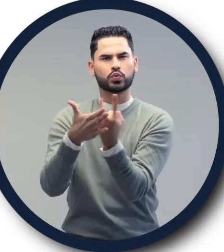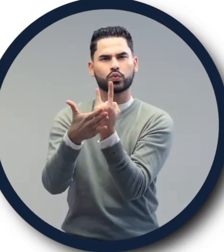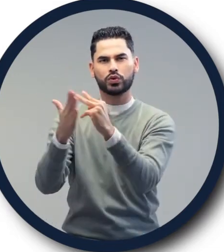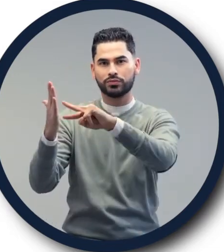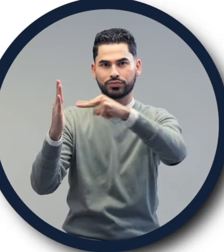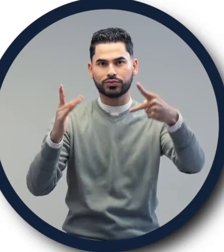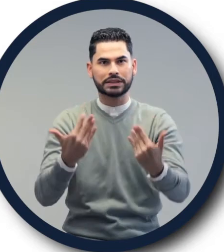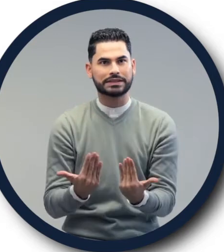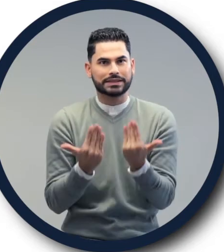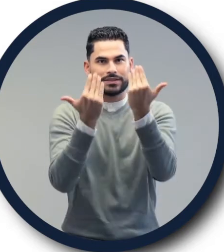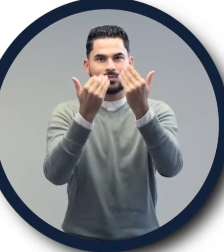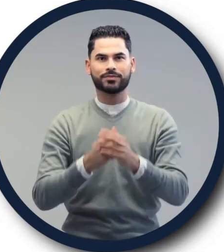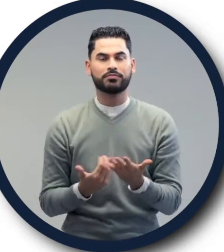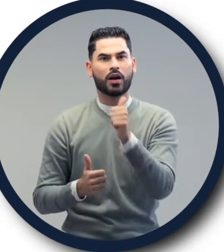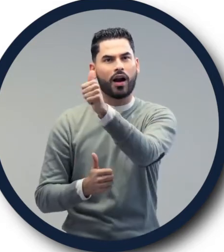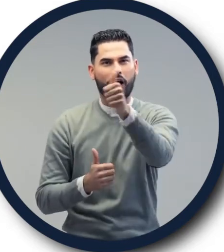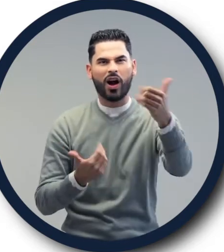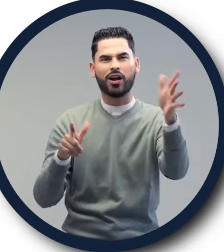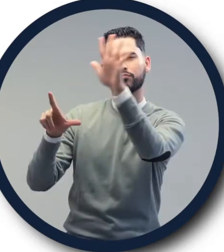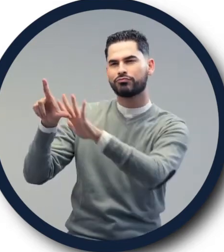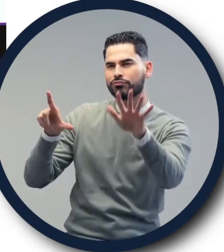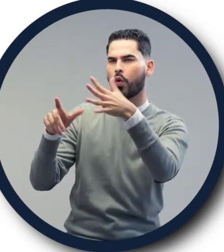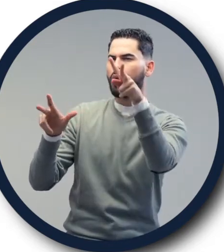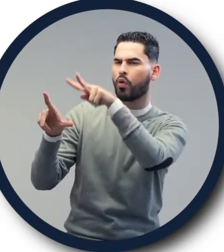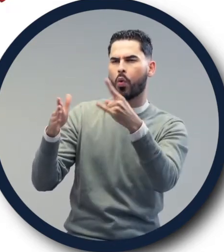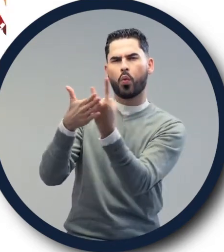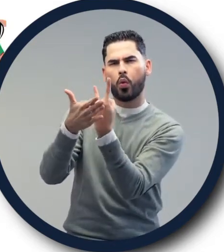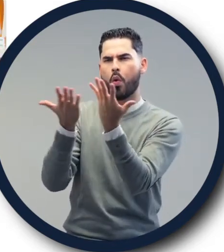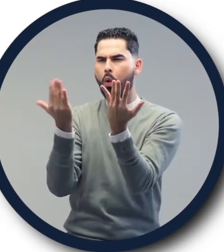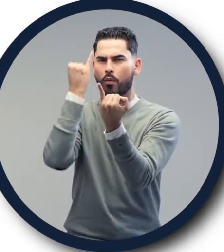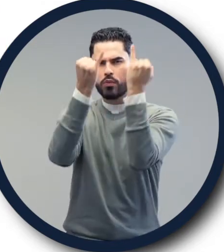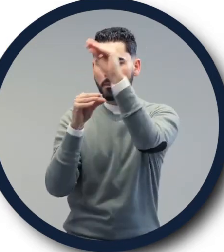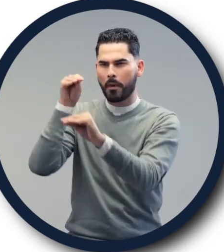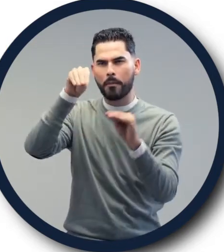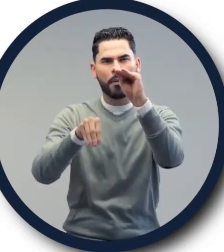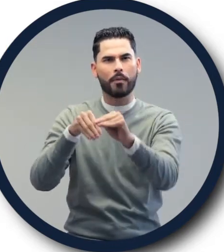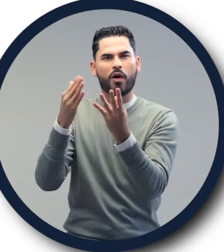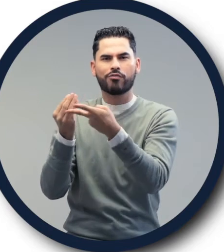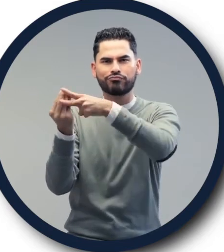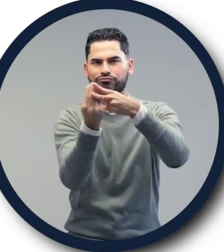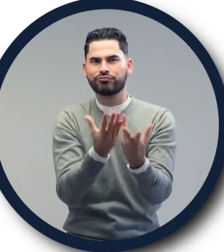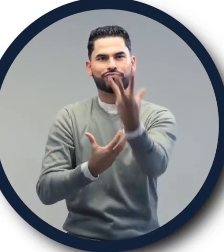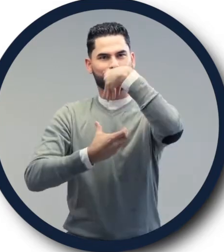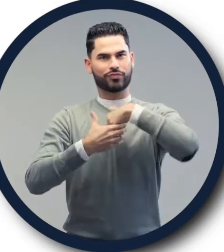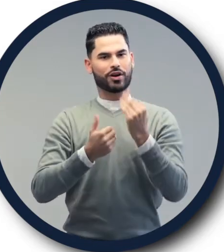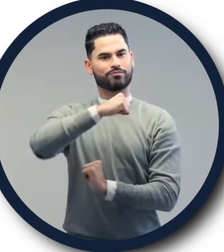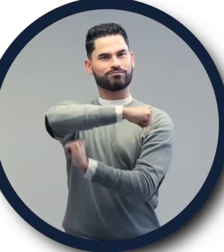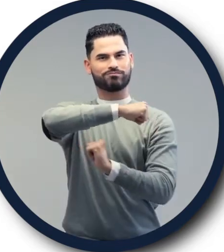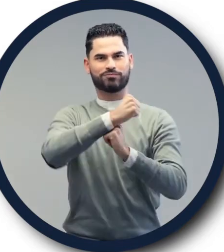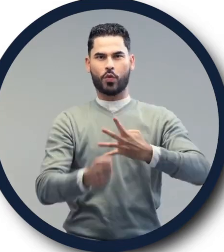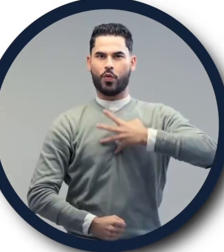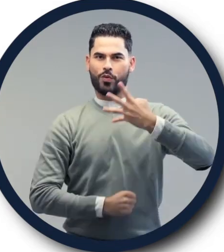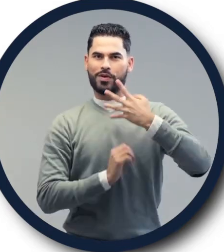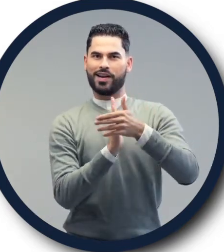procesos pedagógicos aprovechando las TIC. A partir de momentos de exploración, uso y creación podrás interactuar